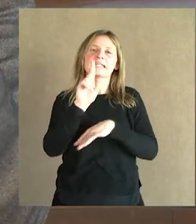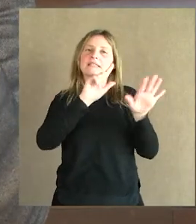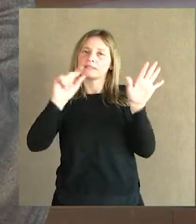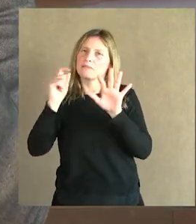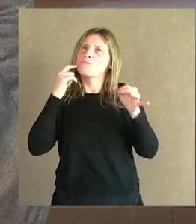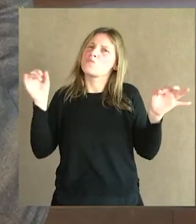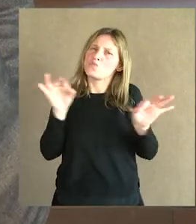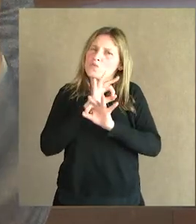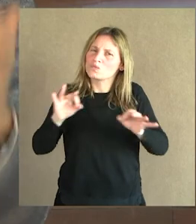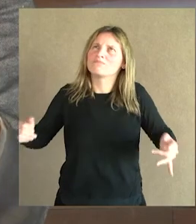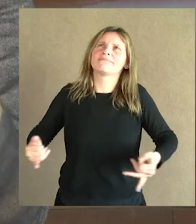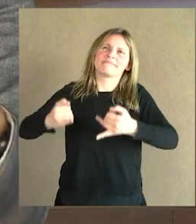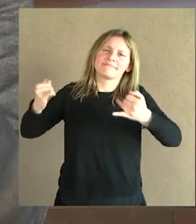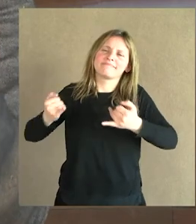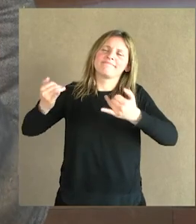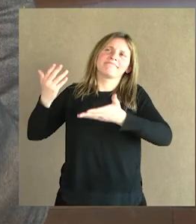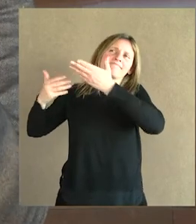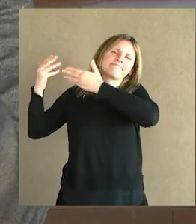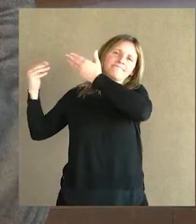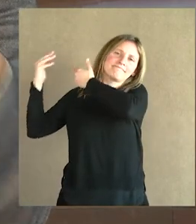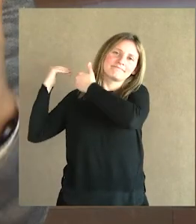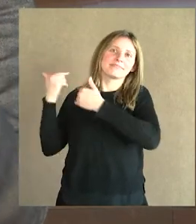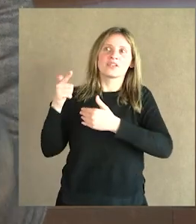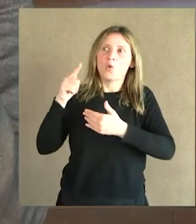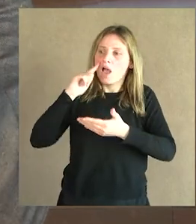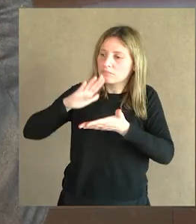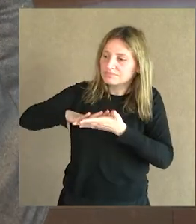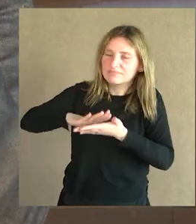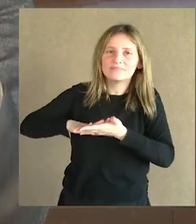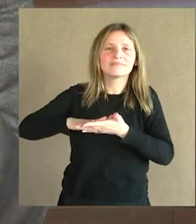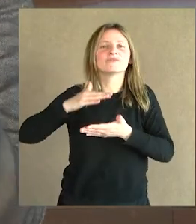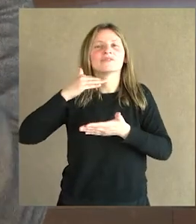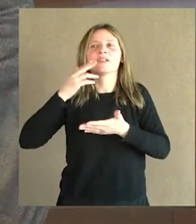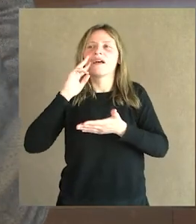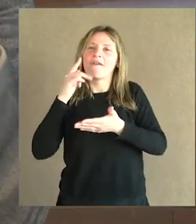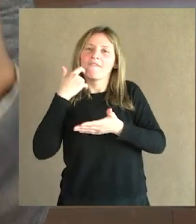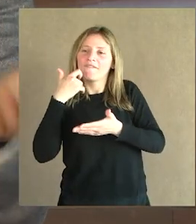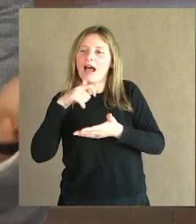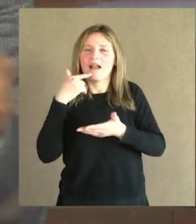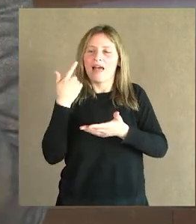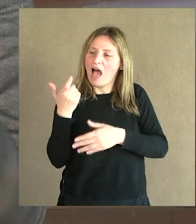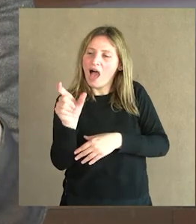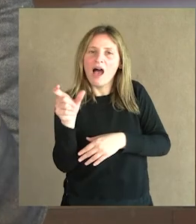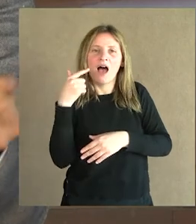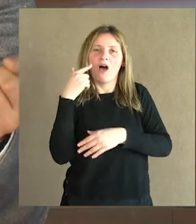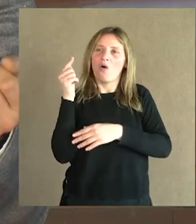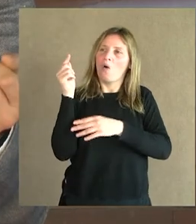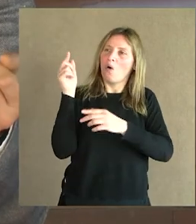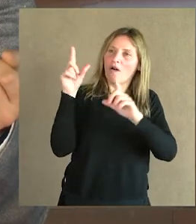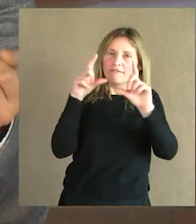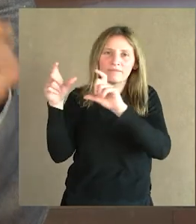de música de hace muchísimo tiempo de la cual, por supuesto, no hay ningún tipo de registro, ni visual, ni de audio, ni nada.